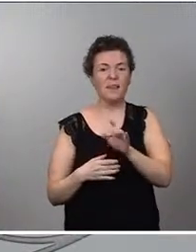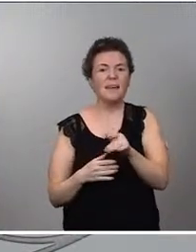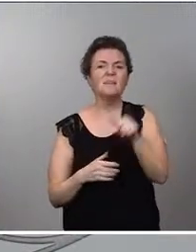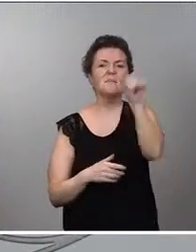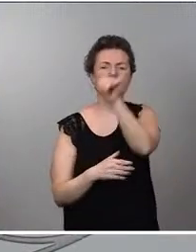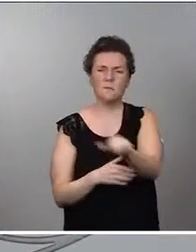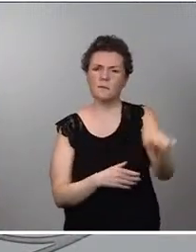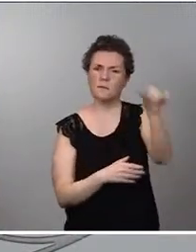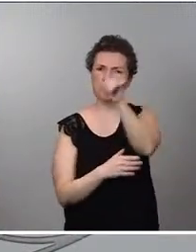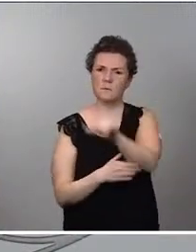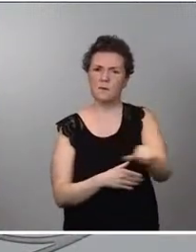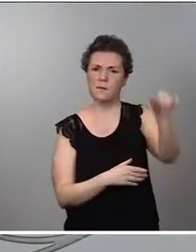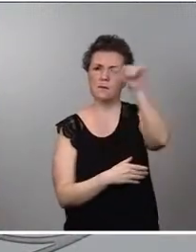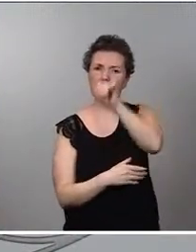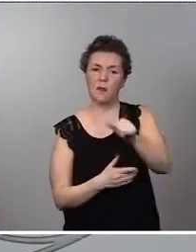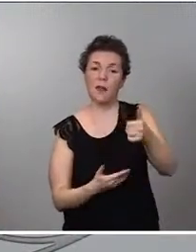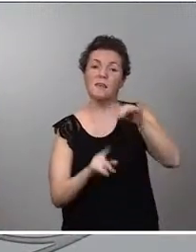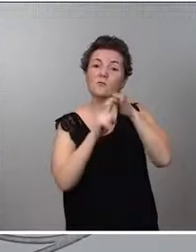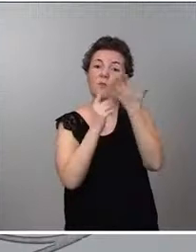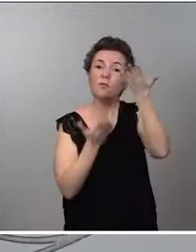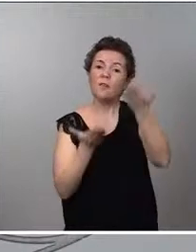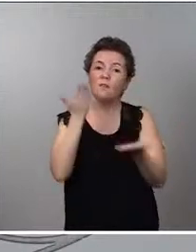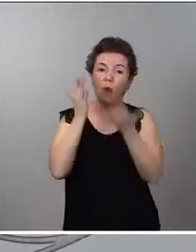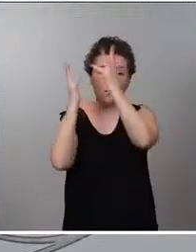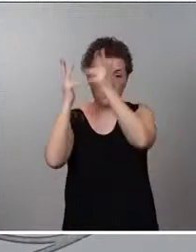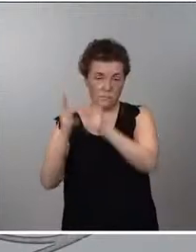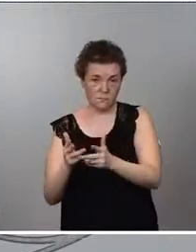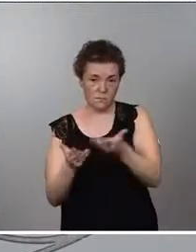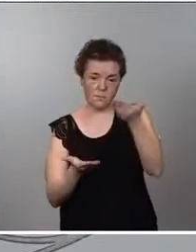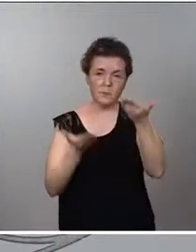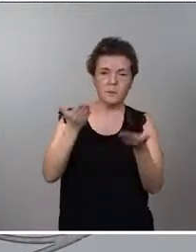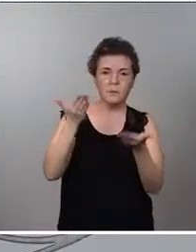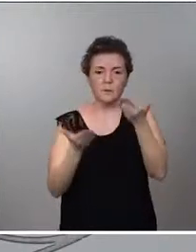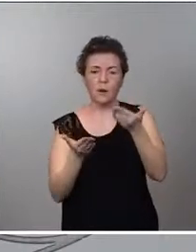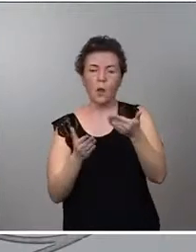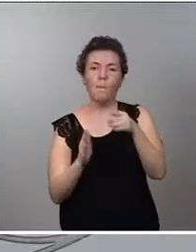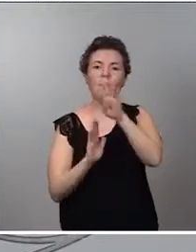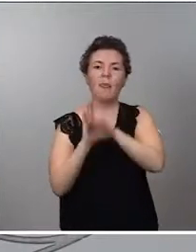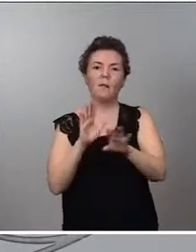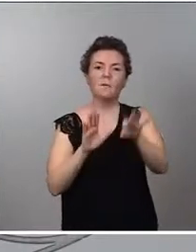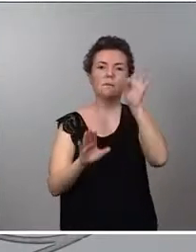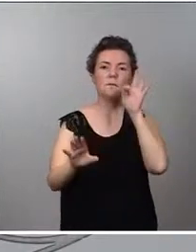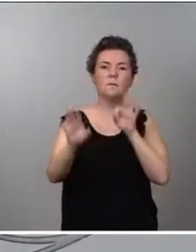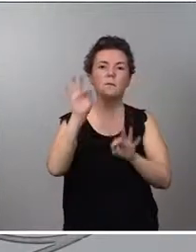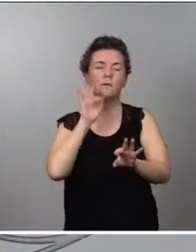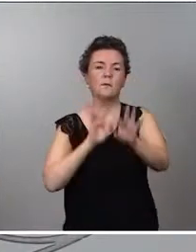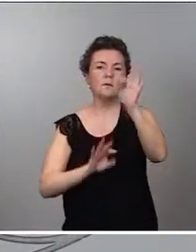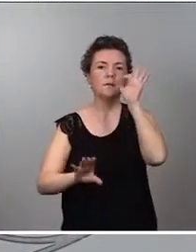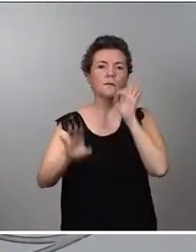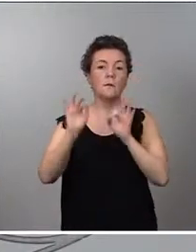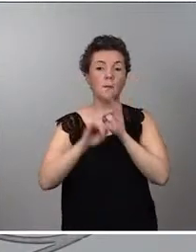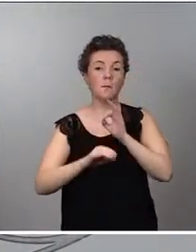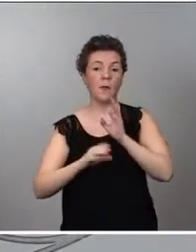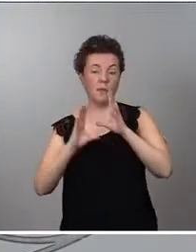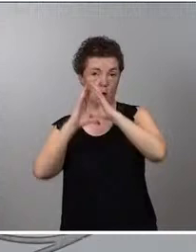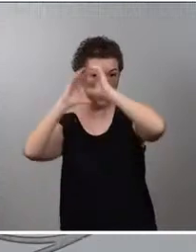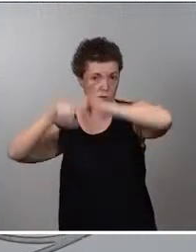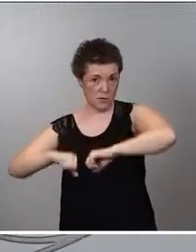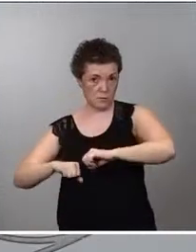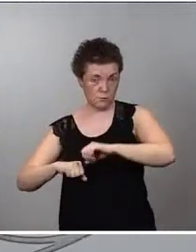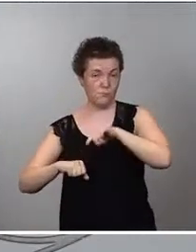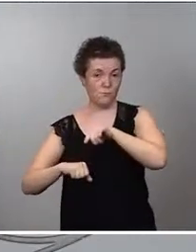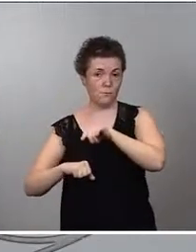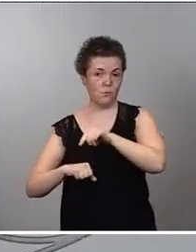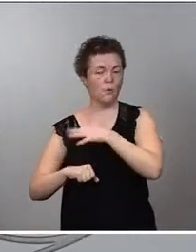evaluamos la situación epidemiológica y que vamos adoptando medidas que desde el consenso, en este caso, quiero